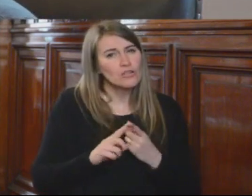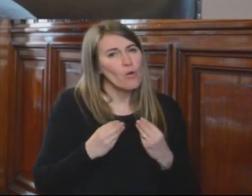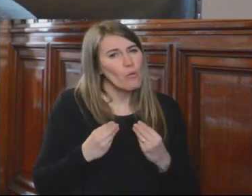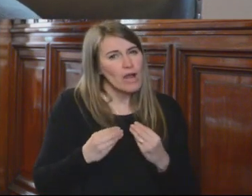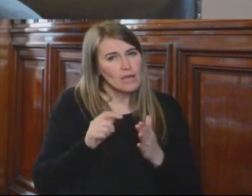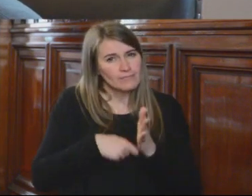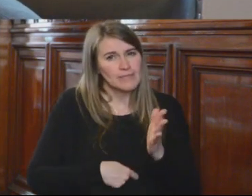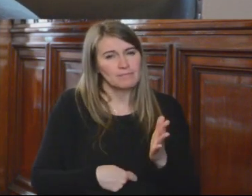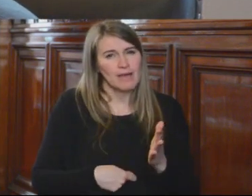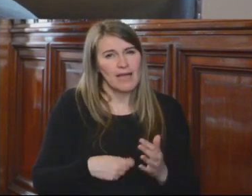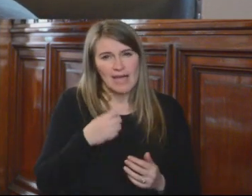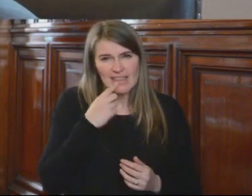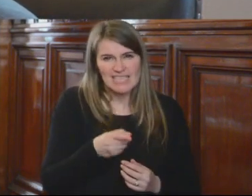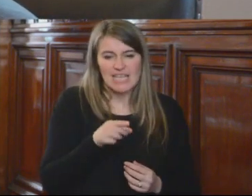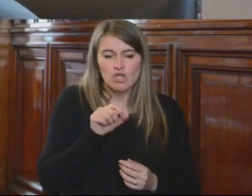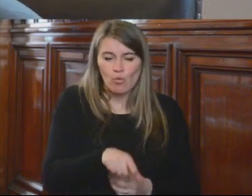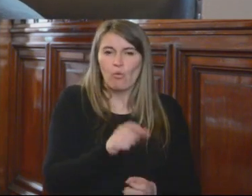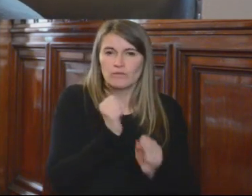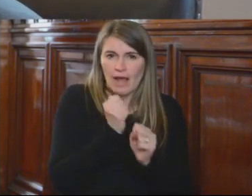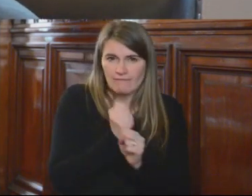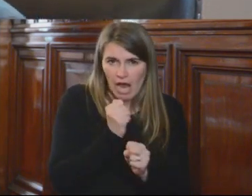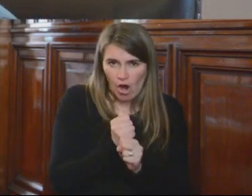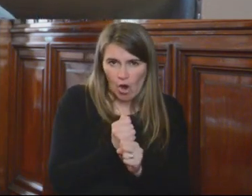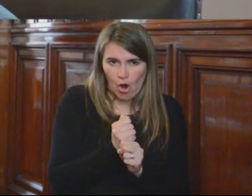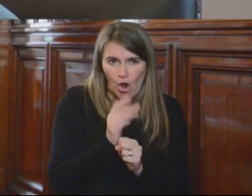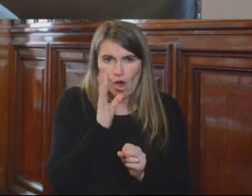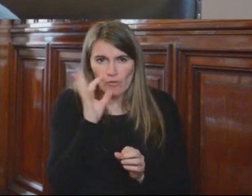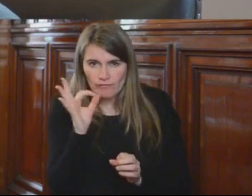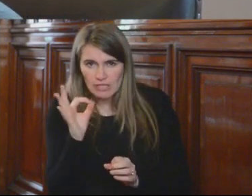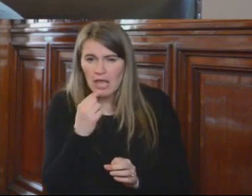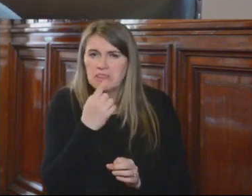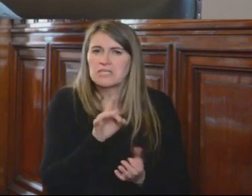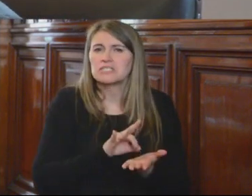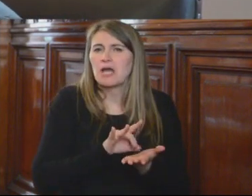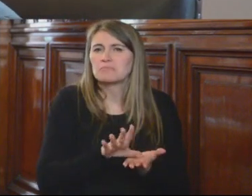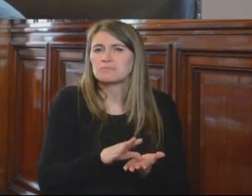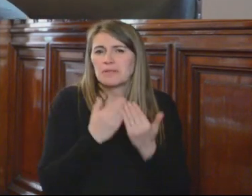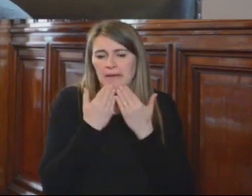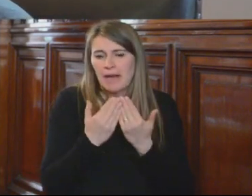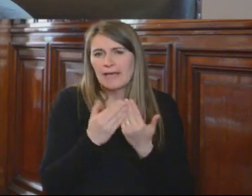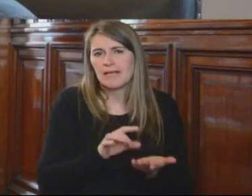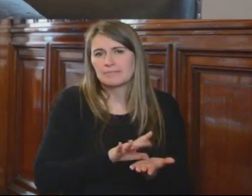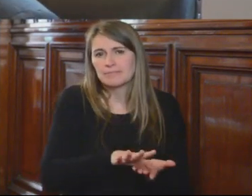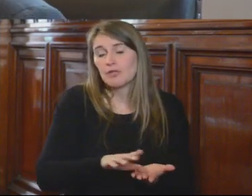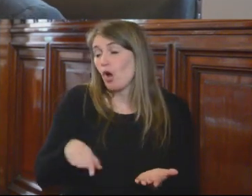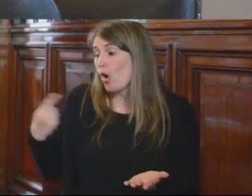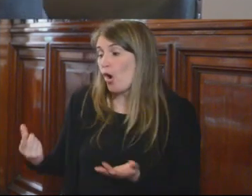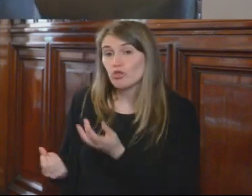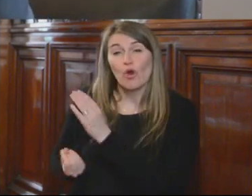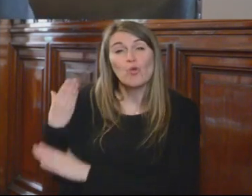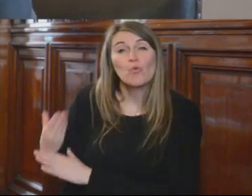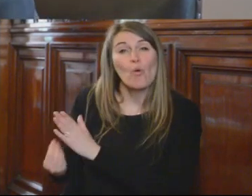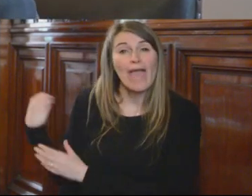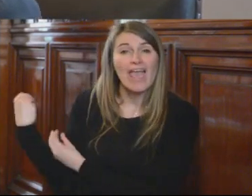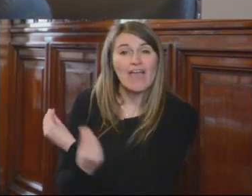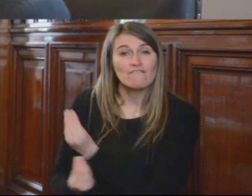se sabían en sus funciones o se les dieron las gracias, como se utilizó a otro grupo de… Tengo esa duda, les